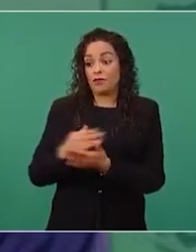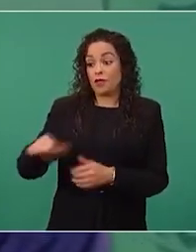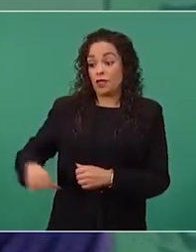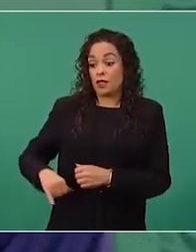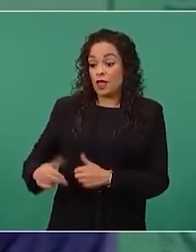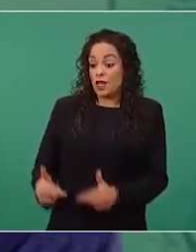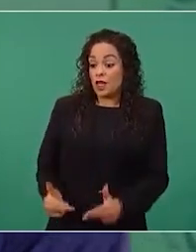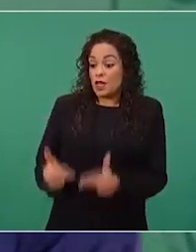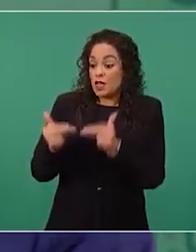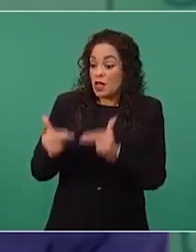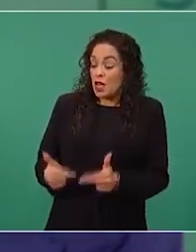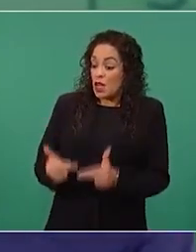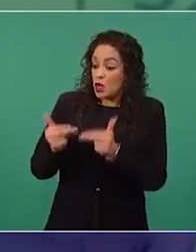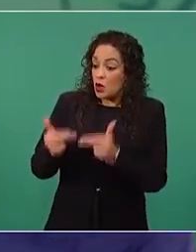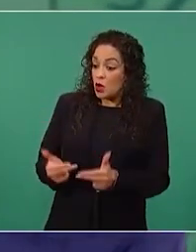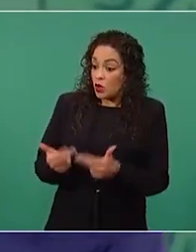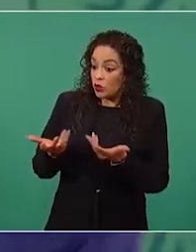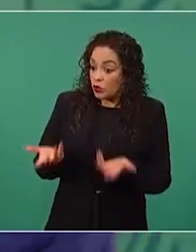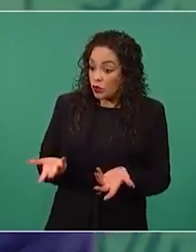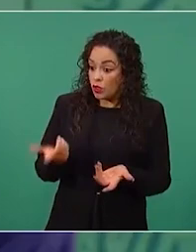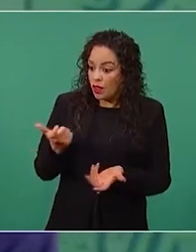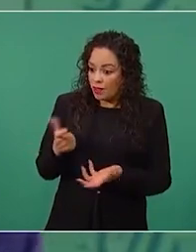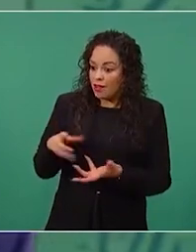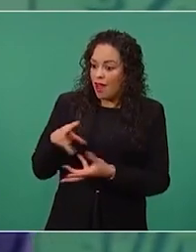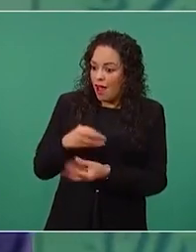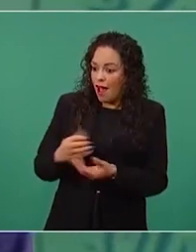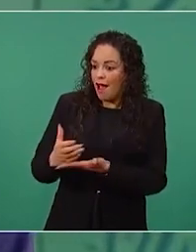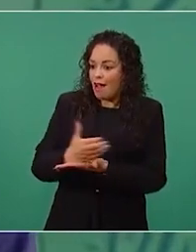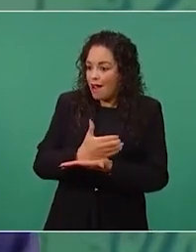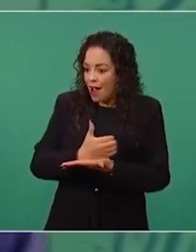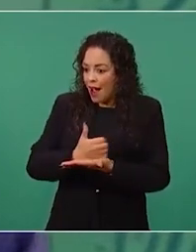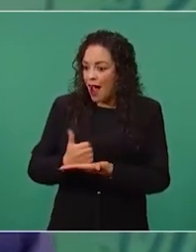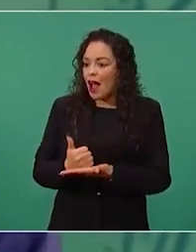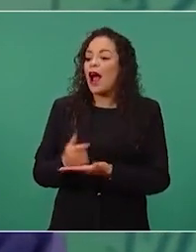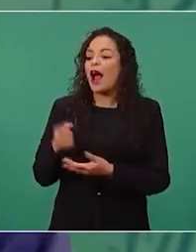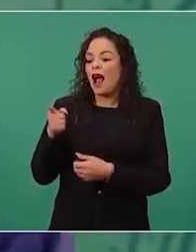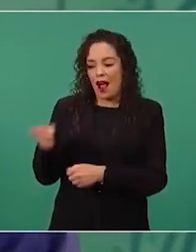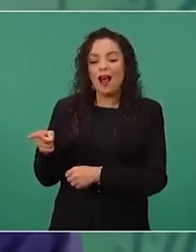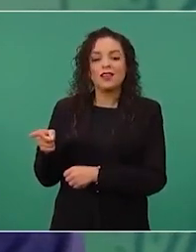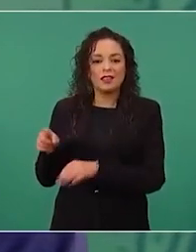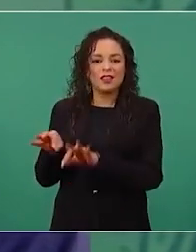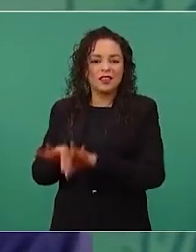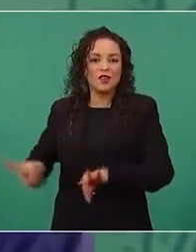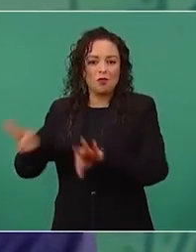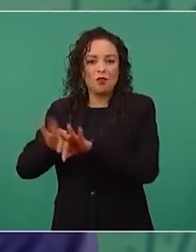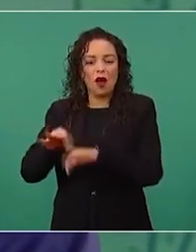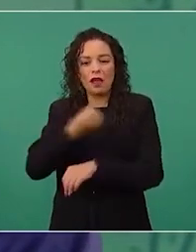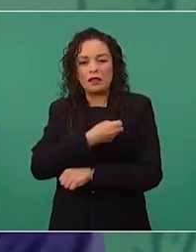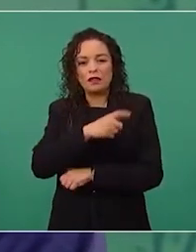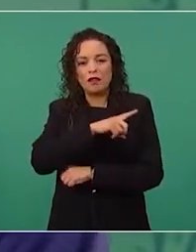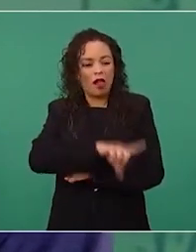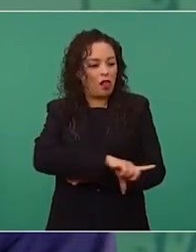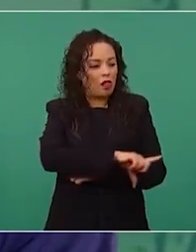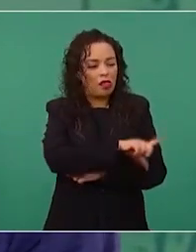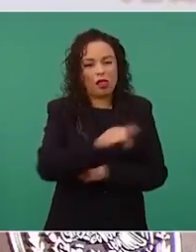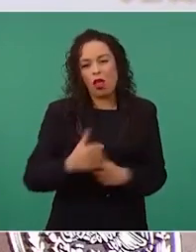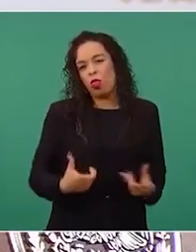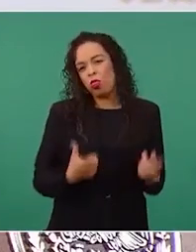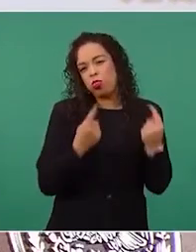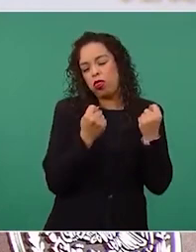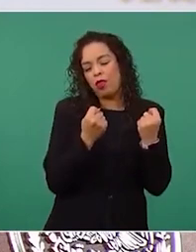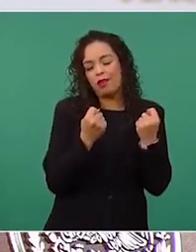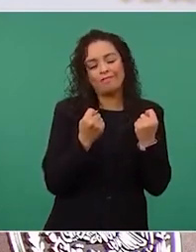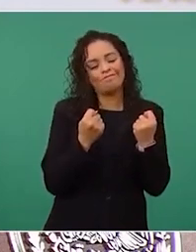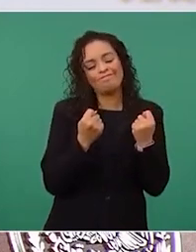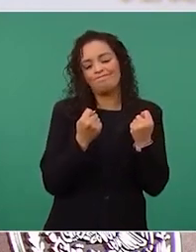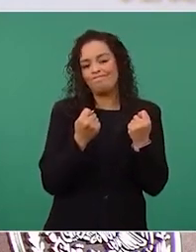no puede ser que el lucro esté por encima de la salud nos ha costado